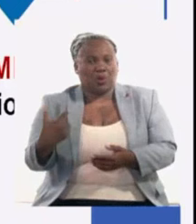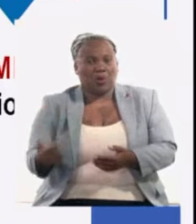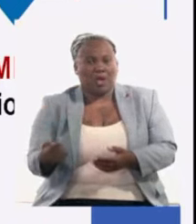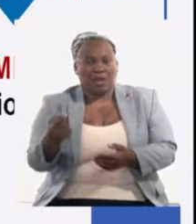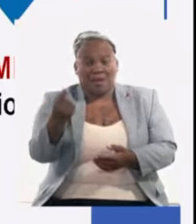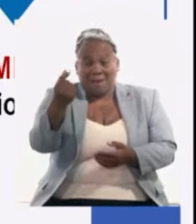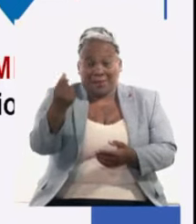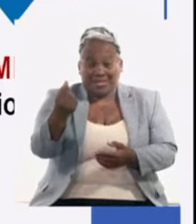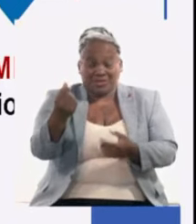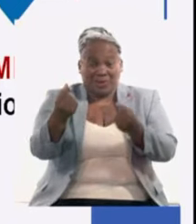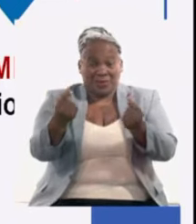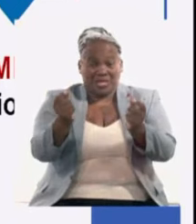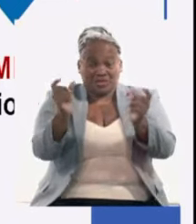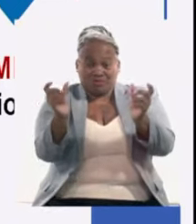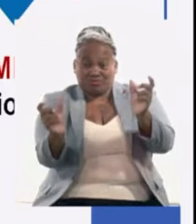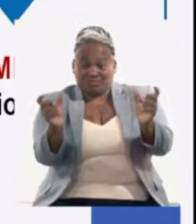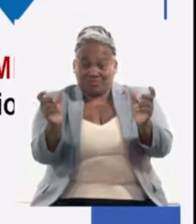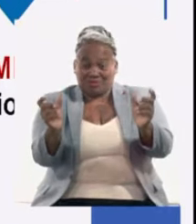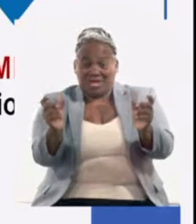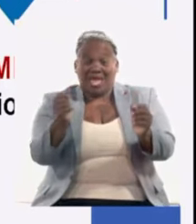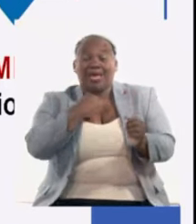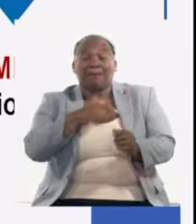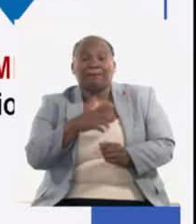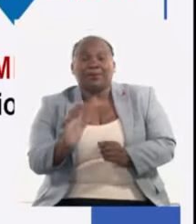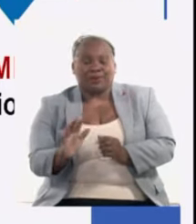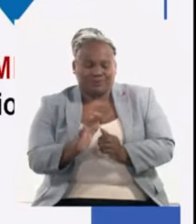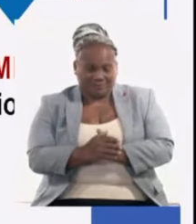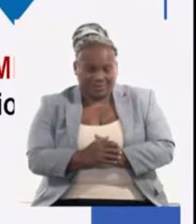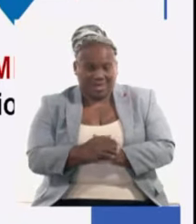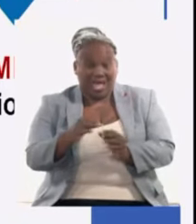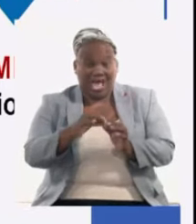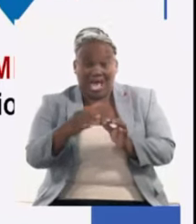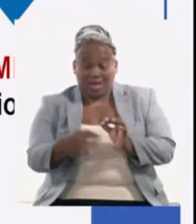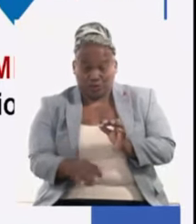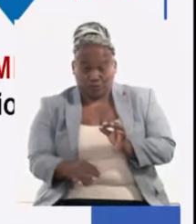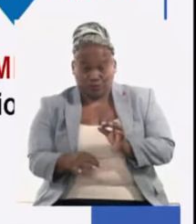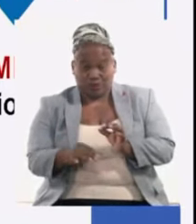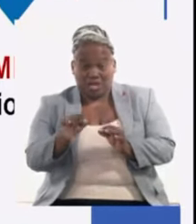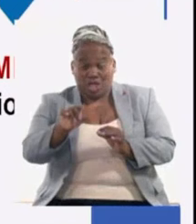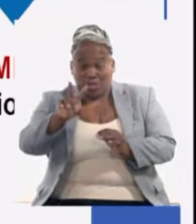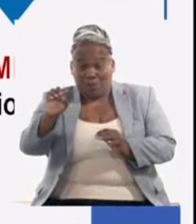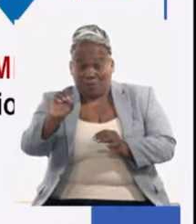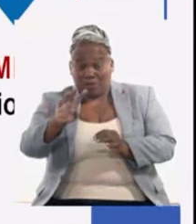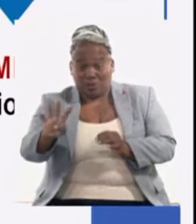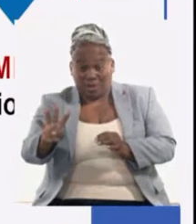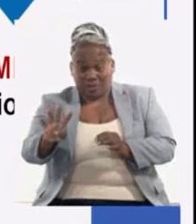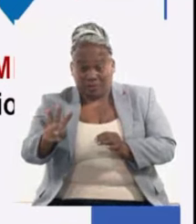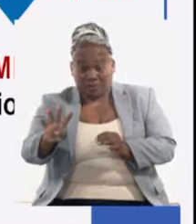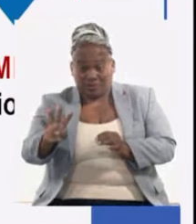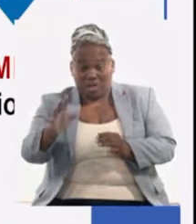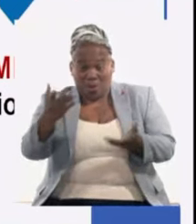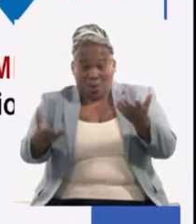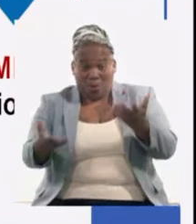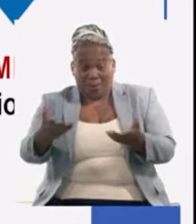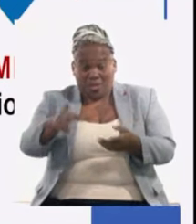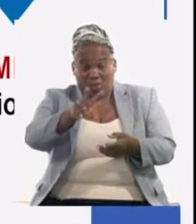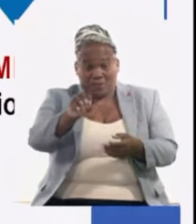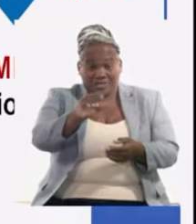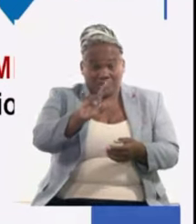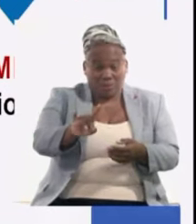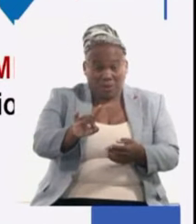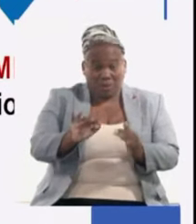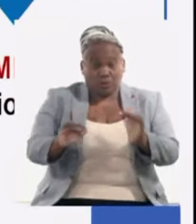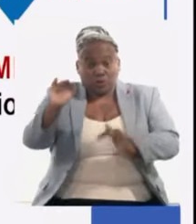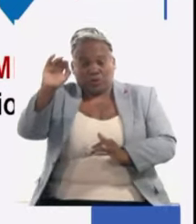les pongo algunos ejemplos el arroz está creciendo en 2024 contra el 2019 un 47%